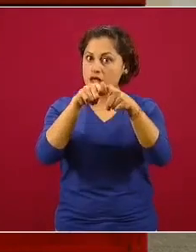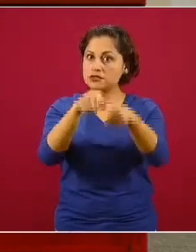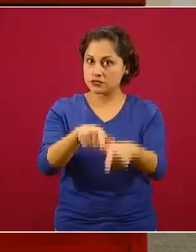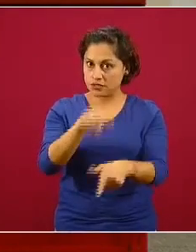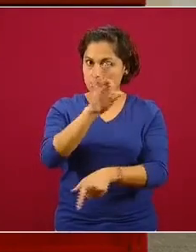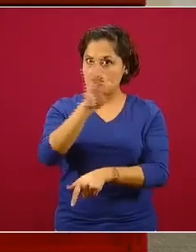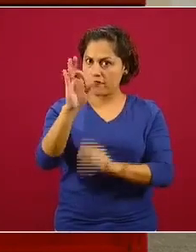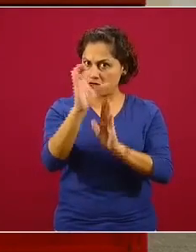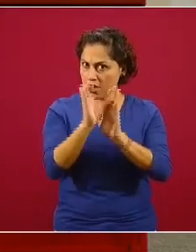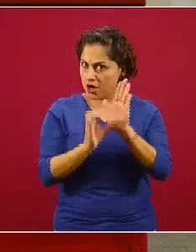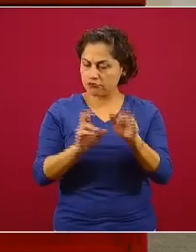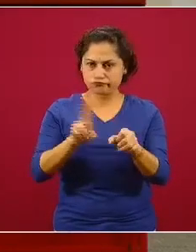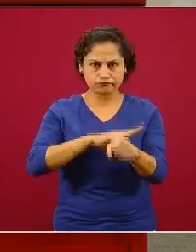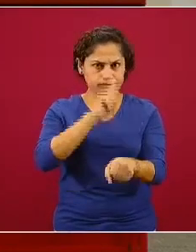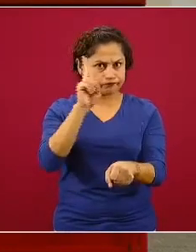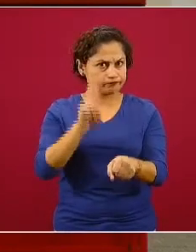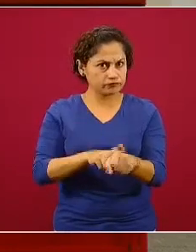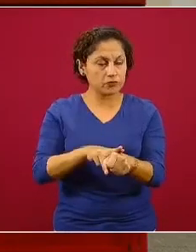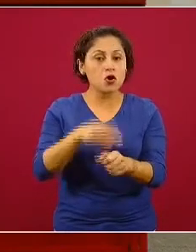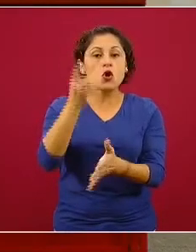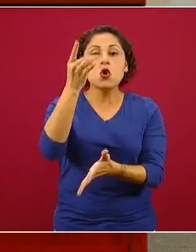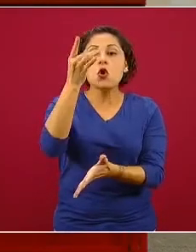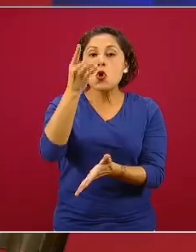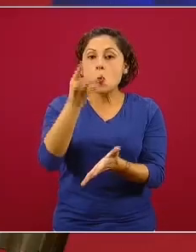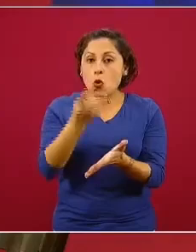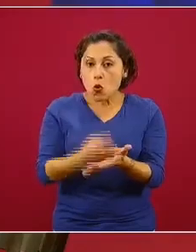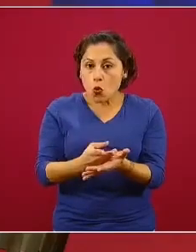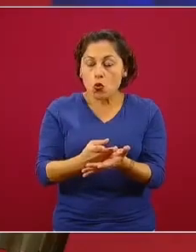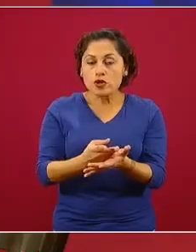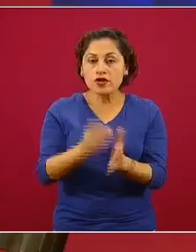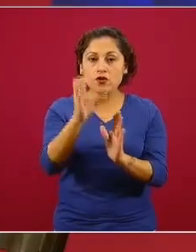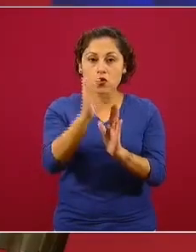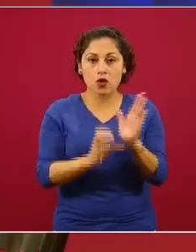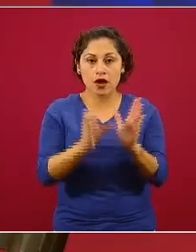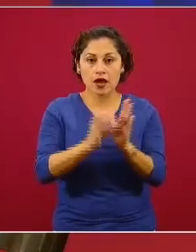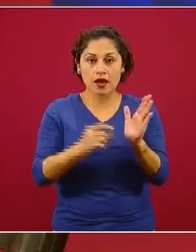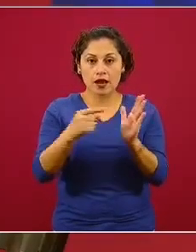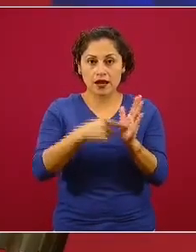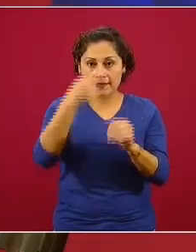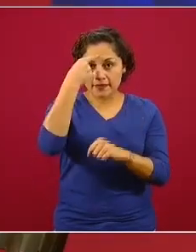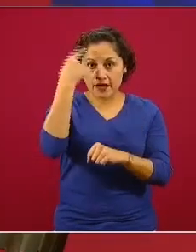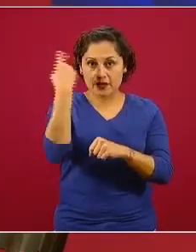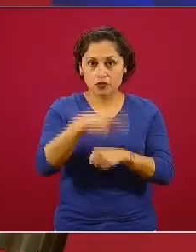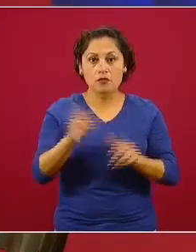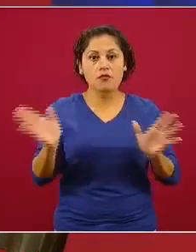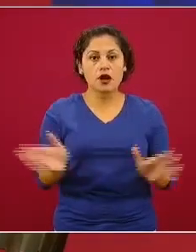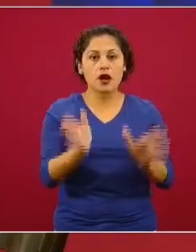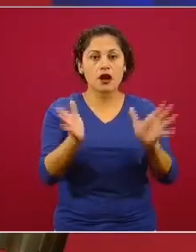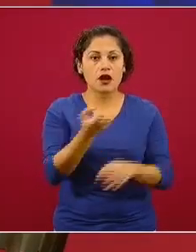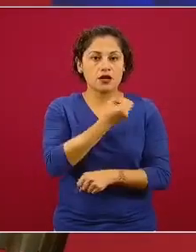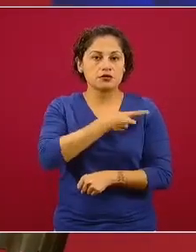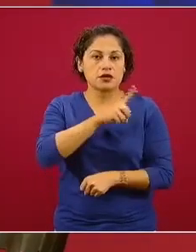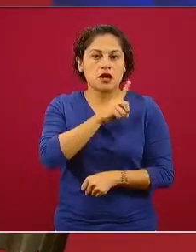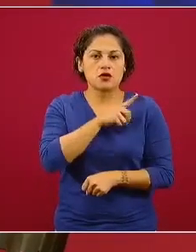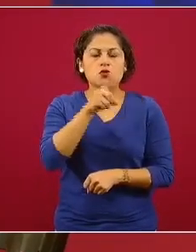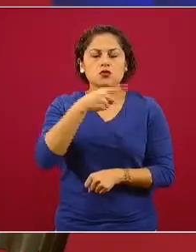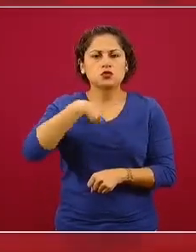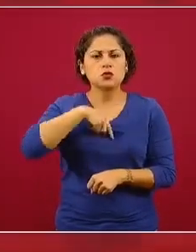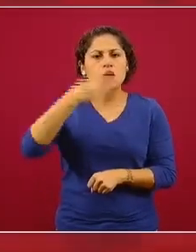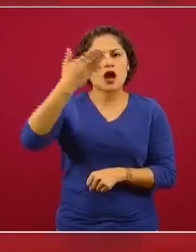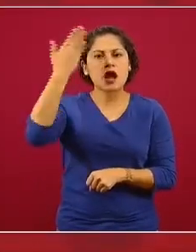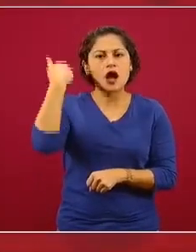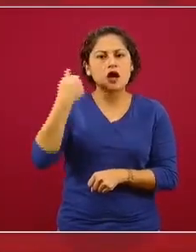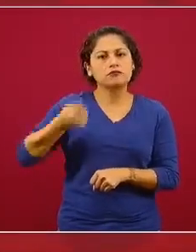la Jornada Nacional de Salud Pública, que es la que antiguamente conocíamos como jornada, como Semana Nacional de